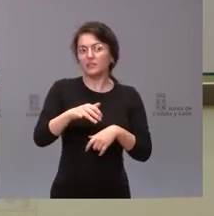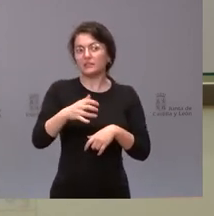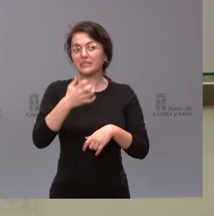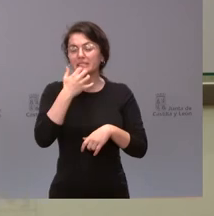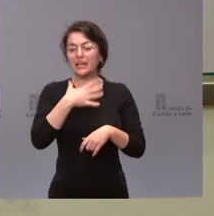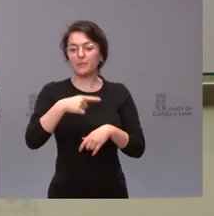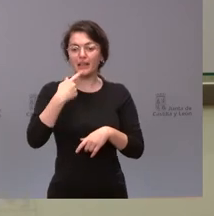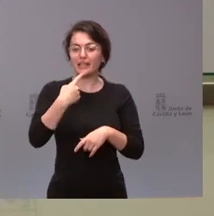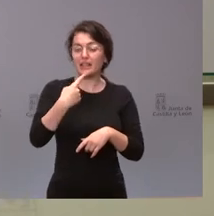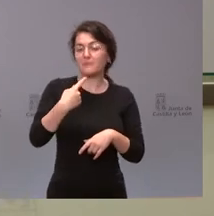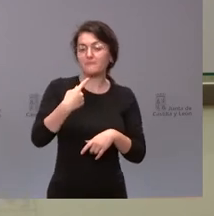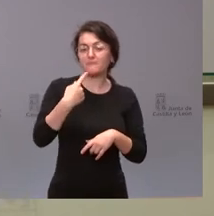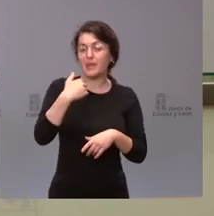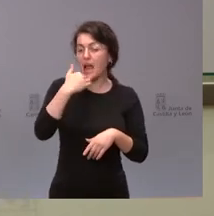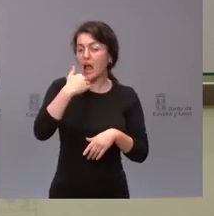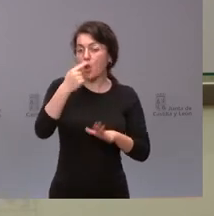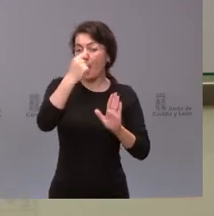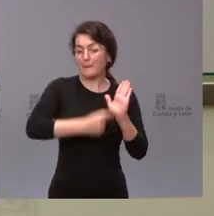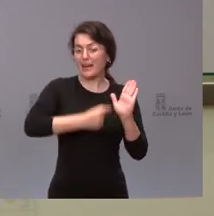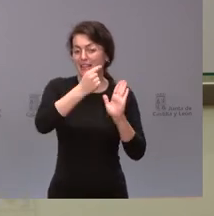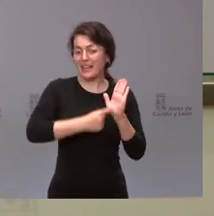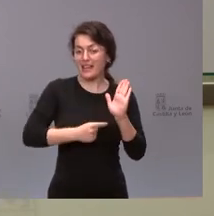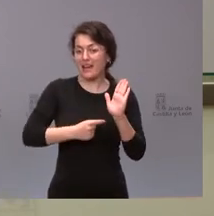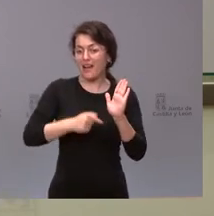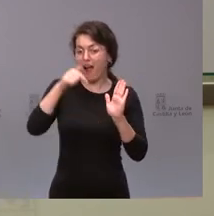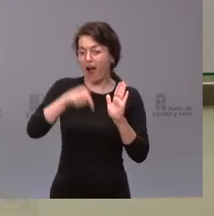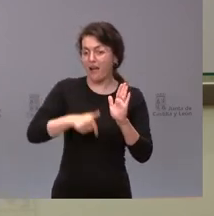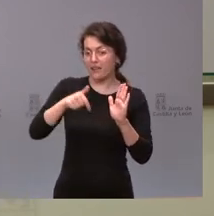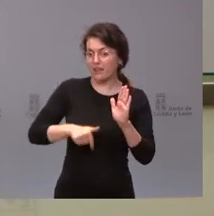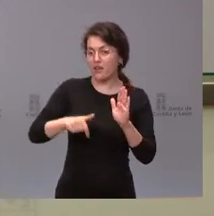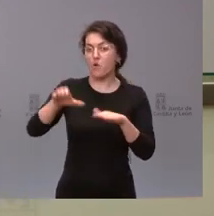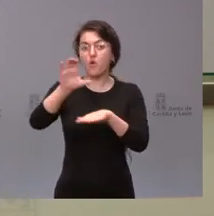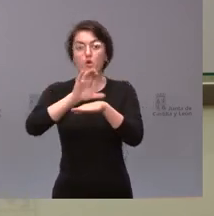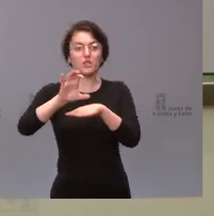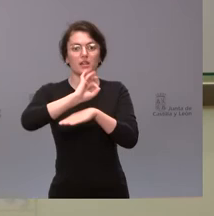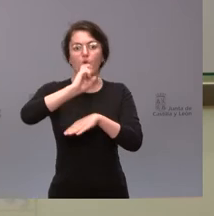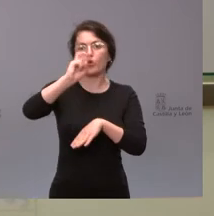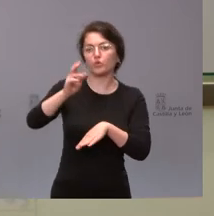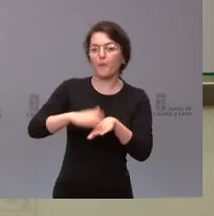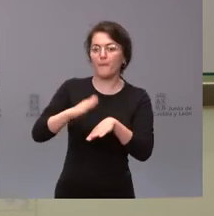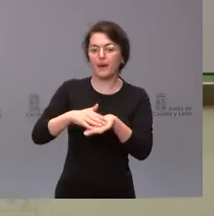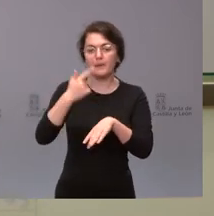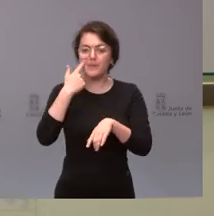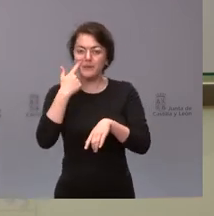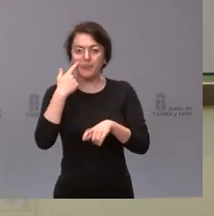medidas concretas se están impulsando desde esta consejería o desde otras para intentar dar una salida